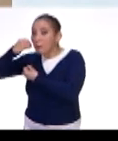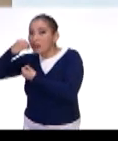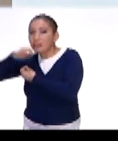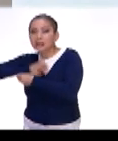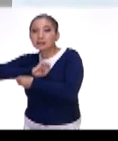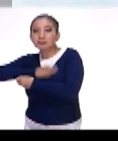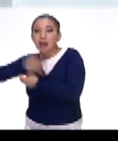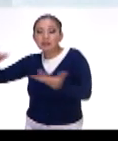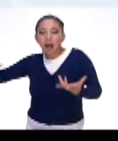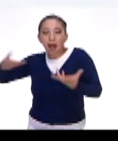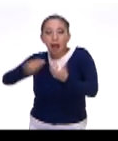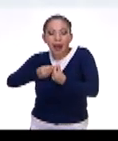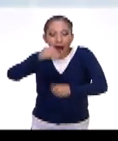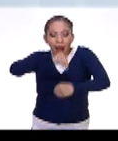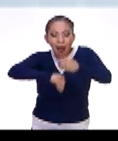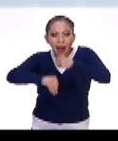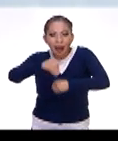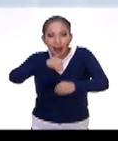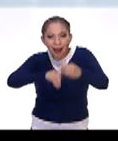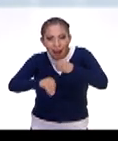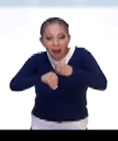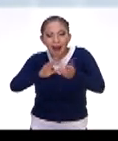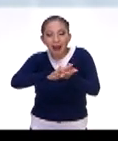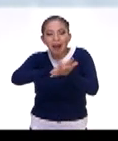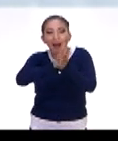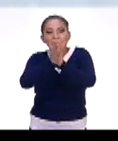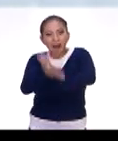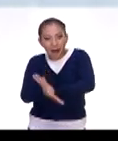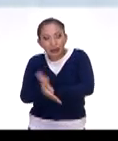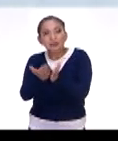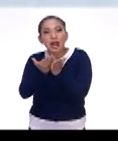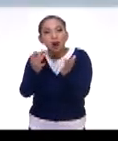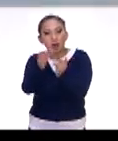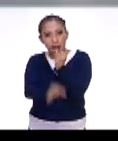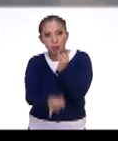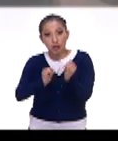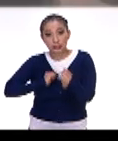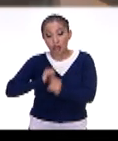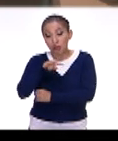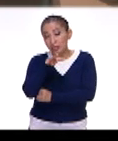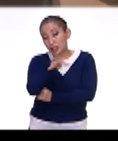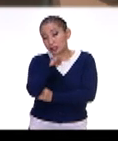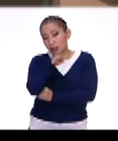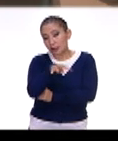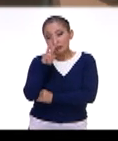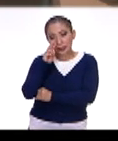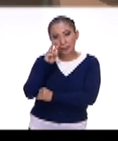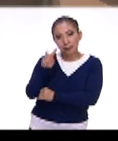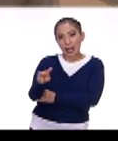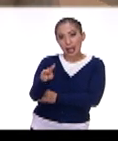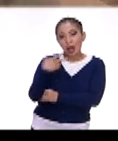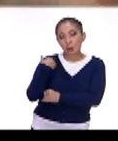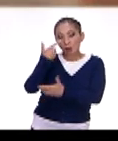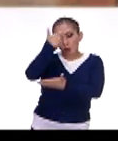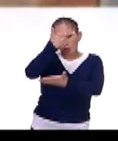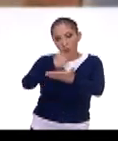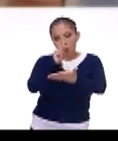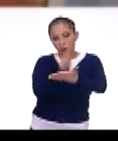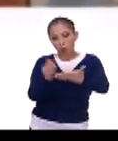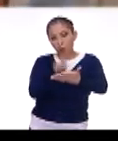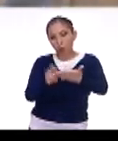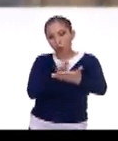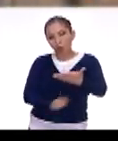se mezcla la comida. Y de hecho, al final del siglo XIX van a ver recetarios